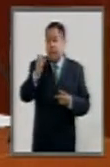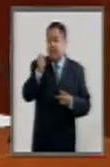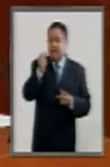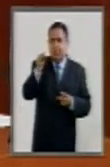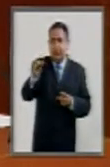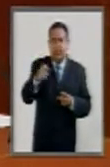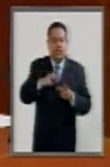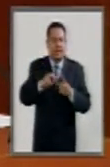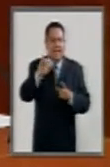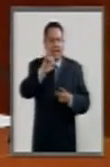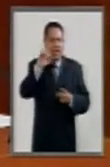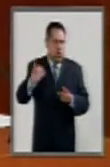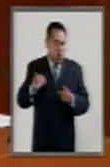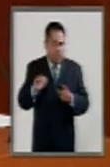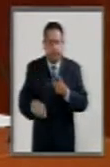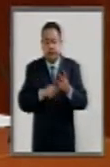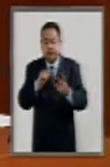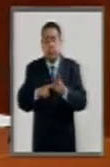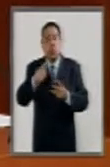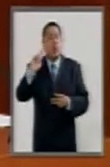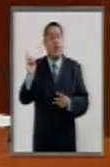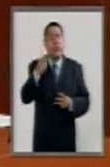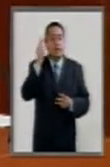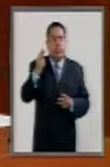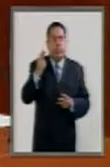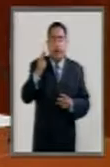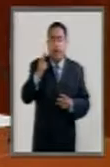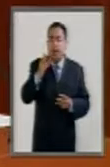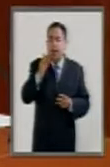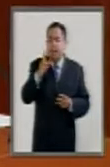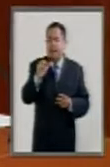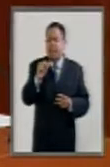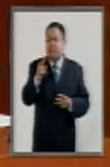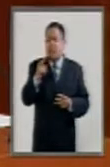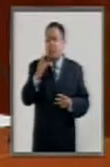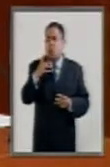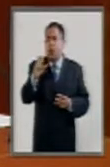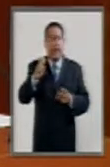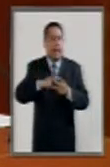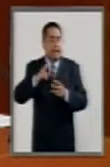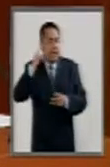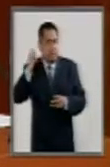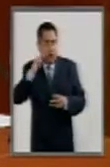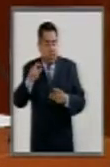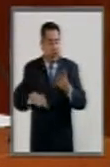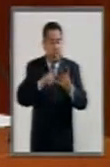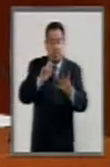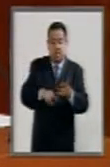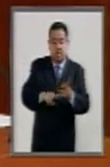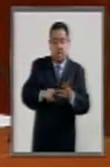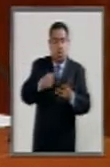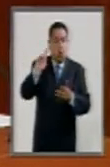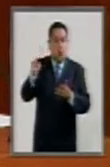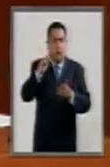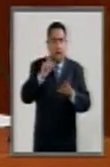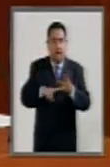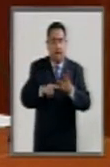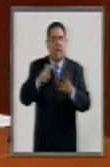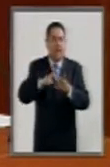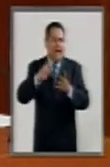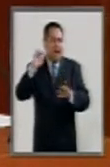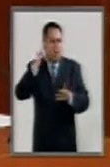en Illinois, la Universidad Bradbury, California, y la Universidad Huitier,